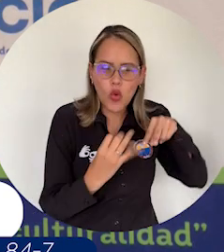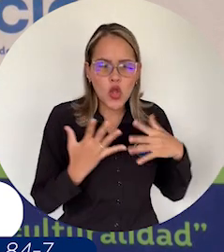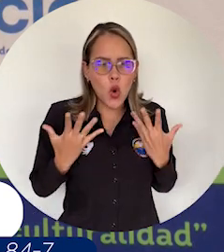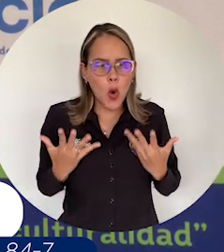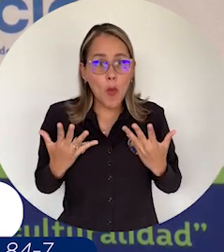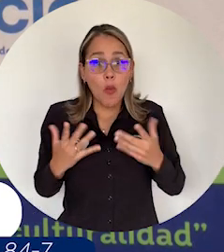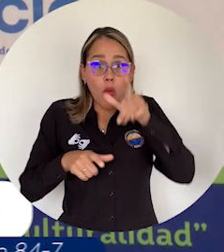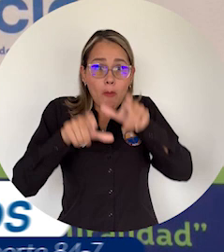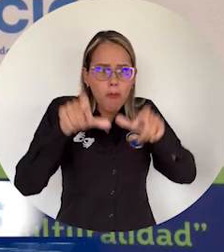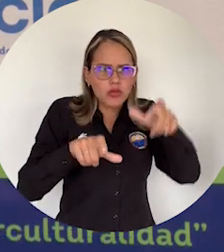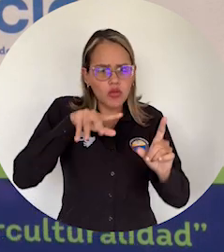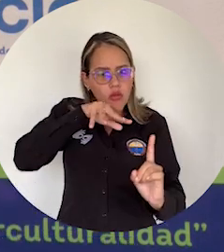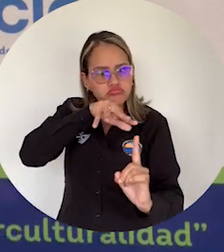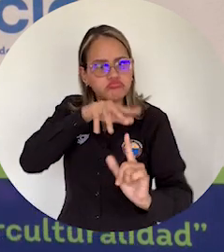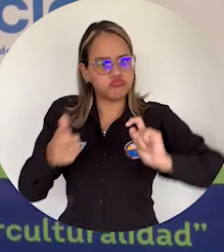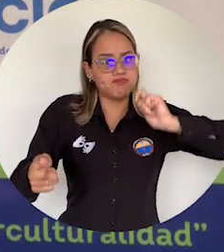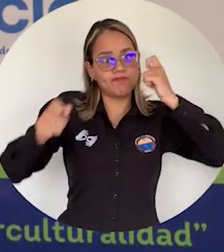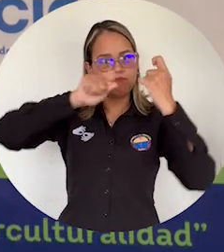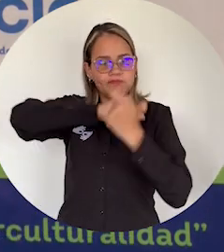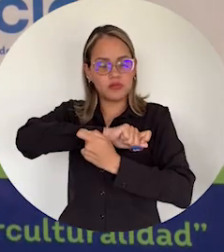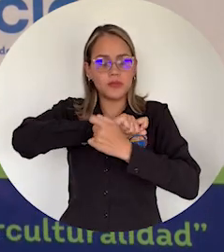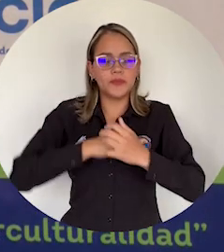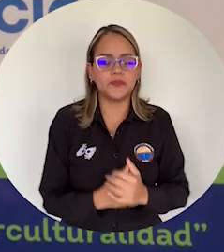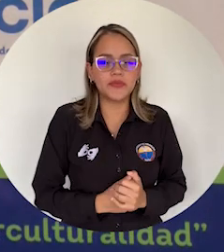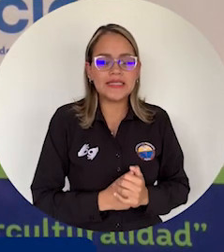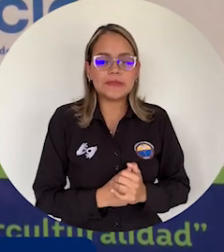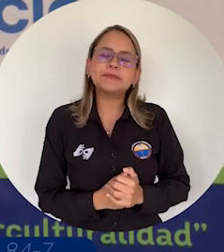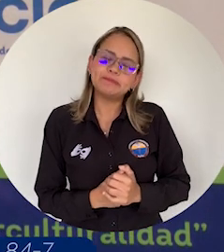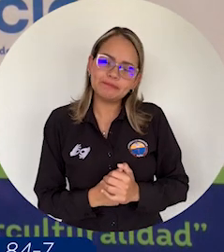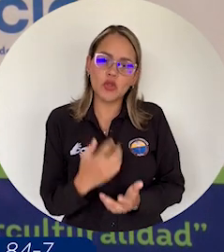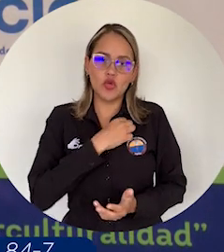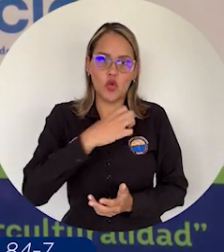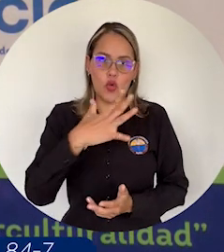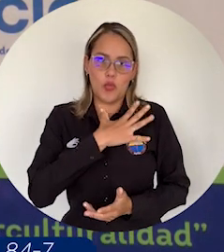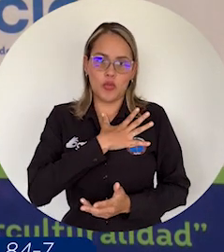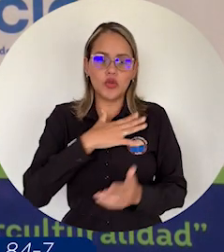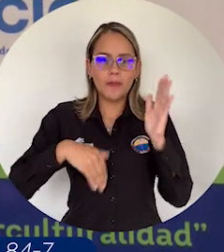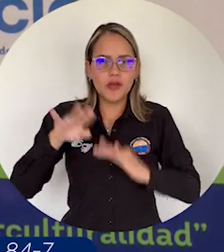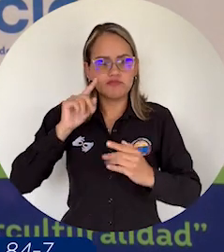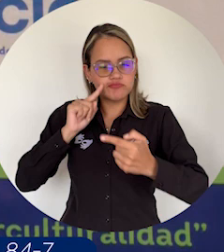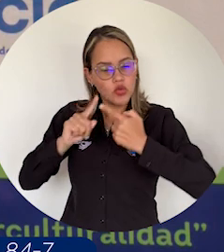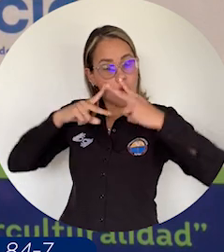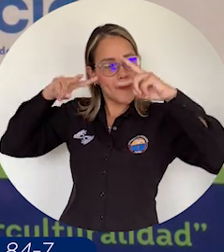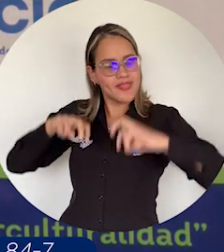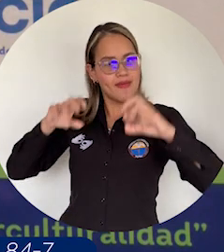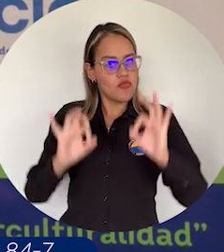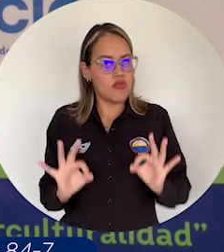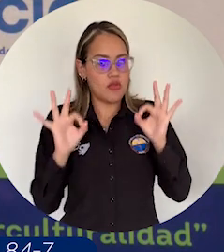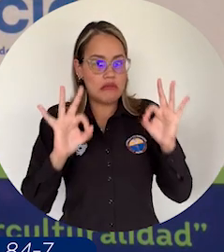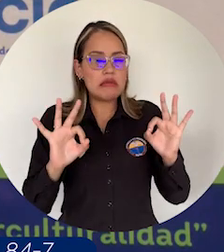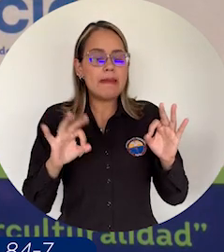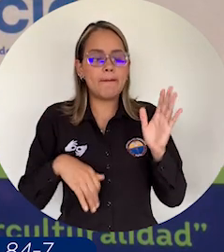poder transformar la realidad educativa de mis estudiantes. Es una gran oportunidad de formación en investigación de alta